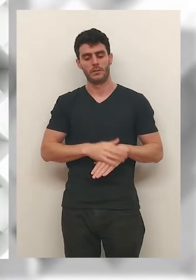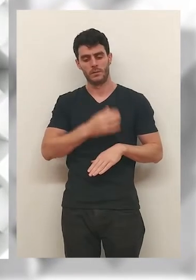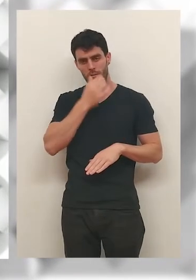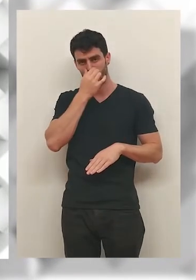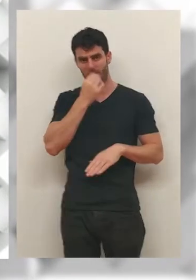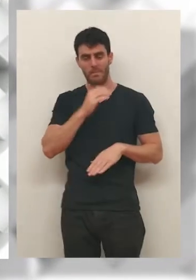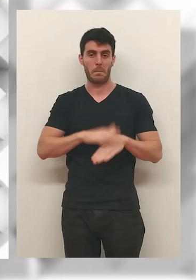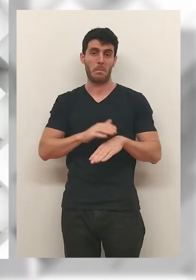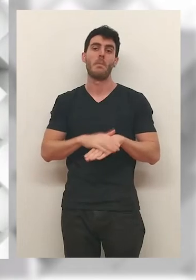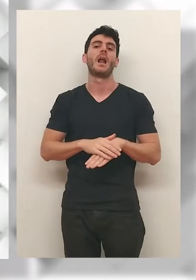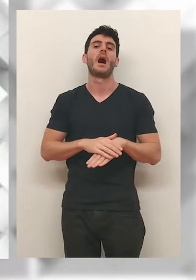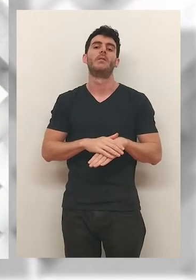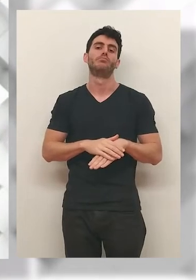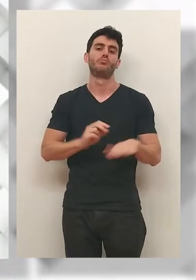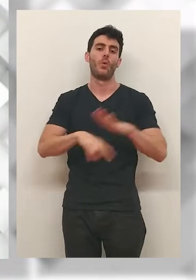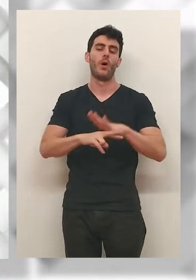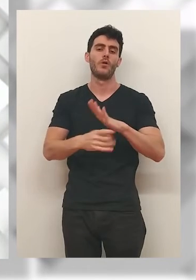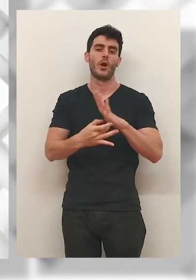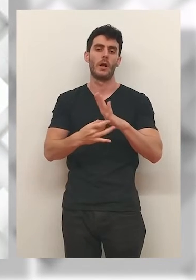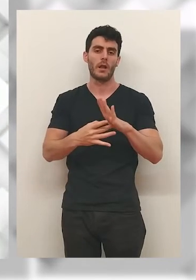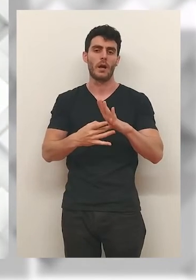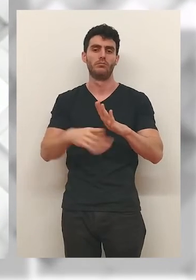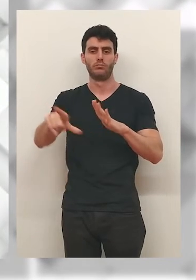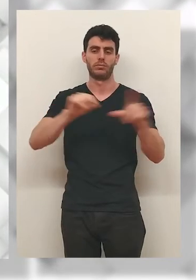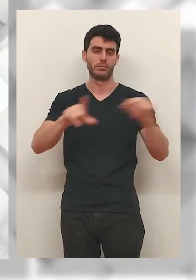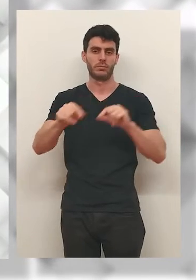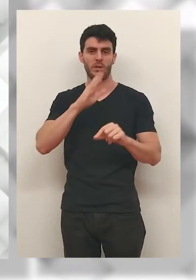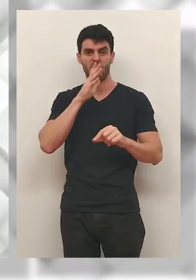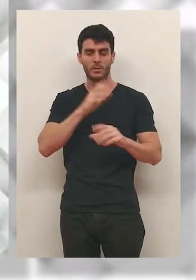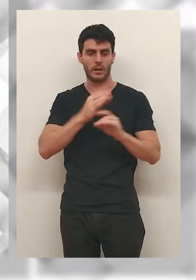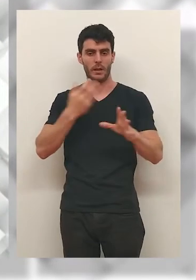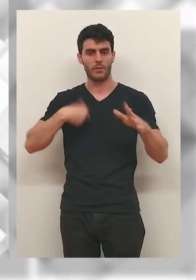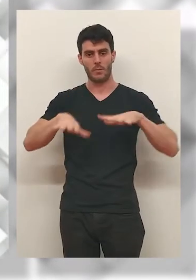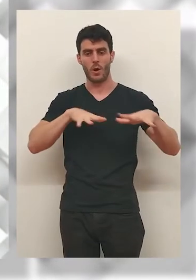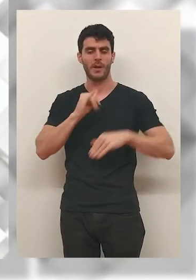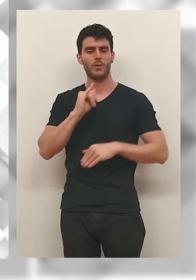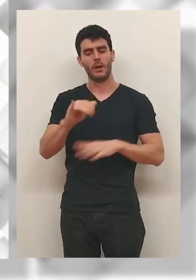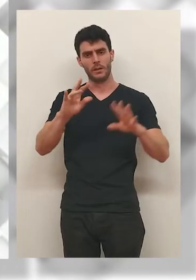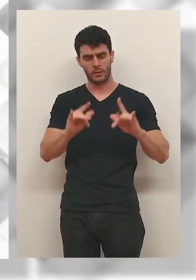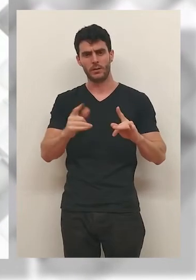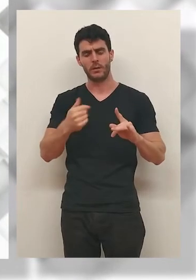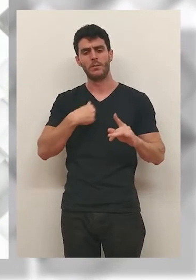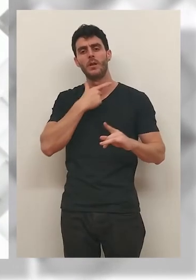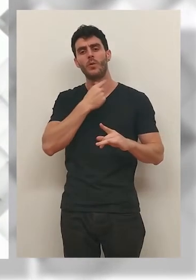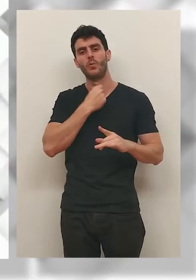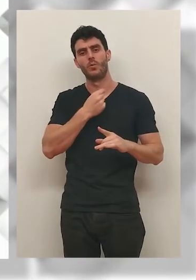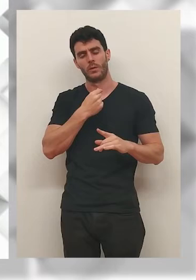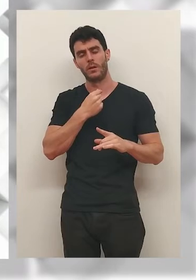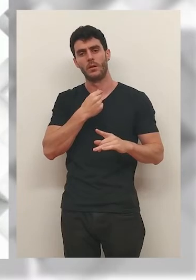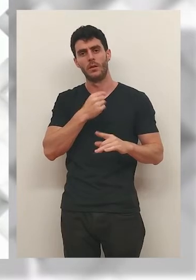para poder afrontar el mercado. Al final ha habido ya movimientos.